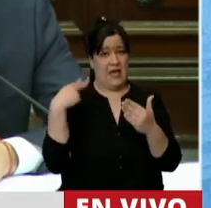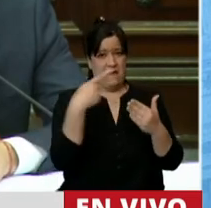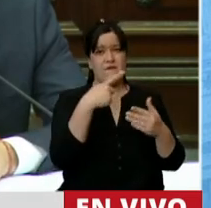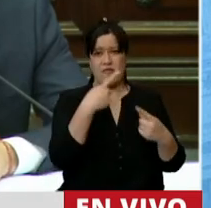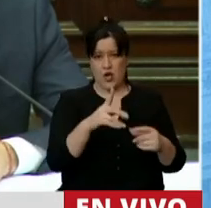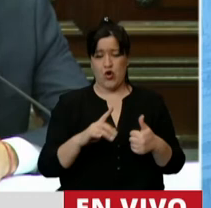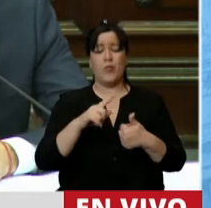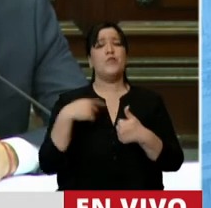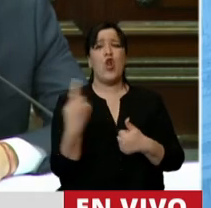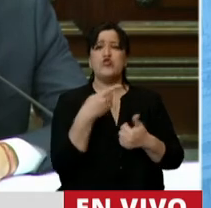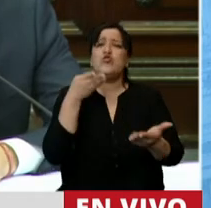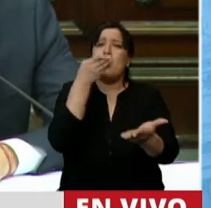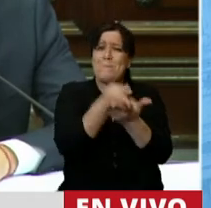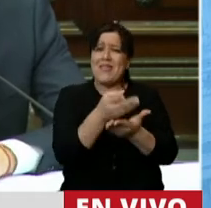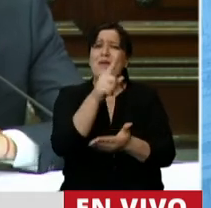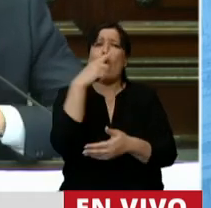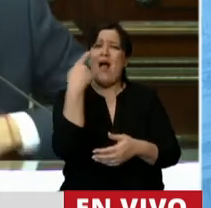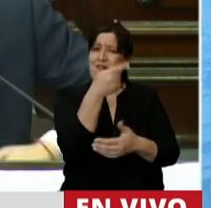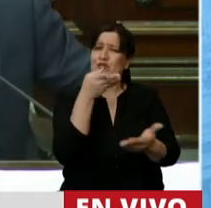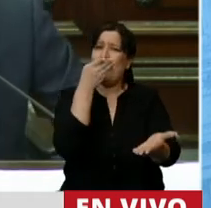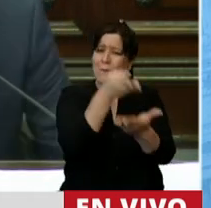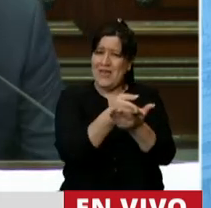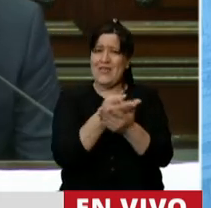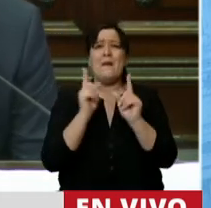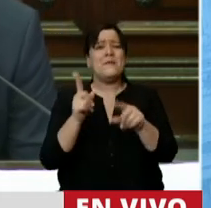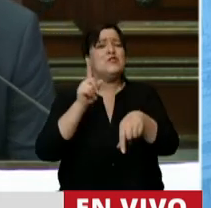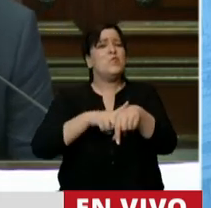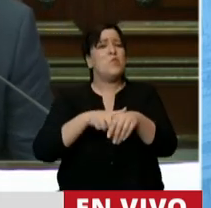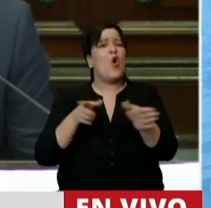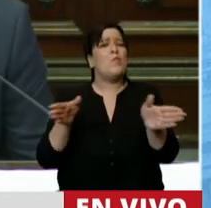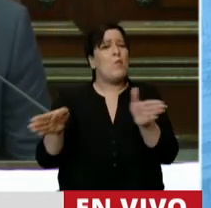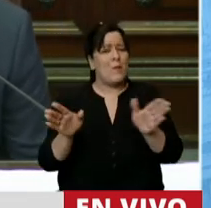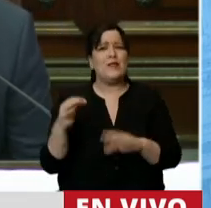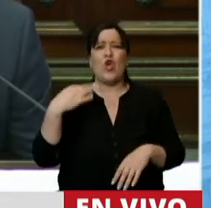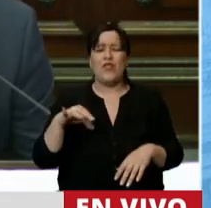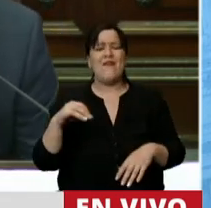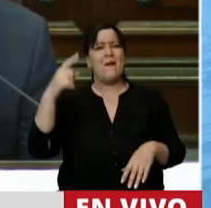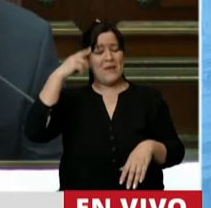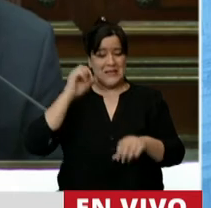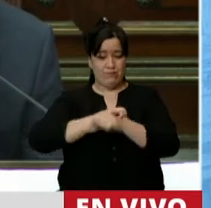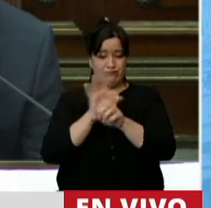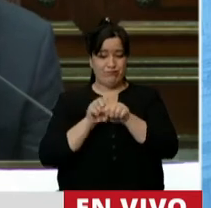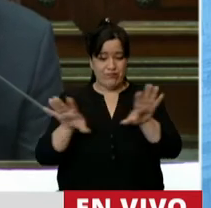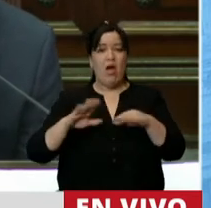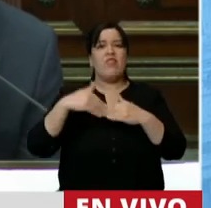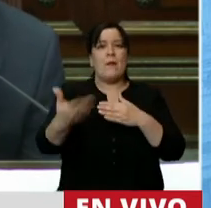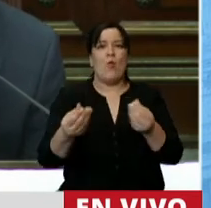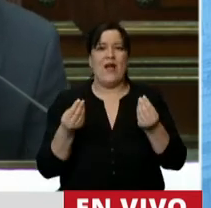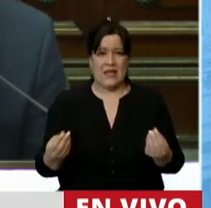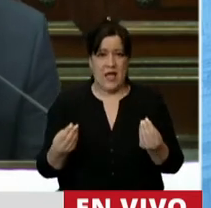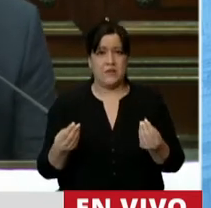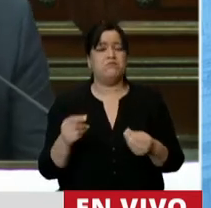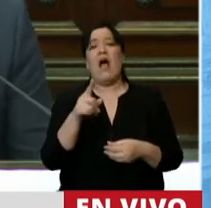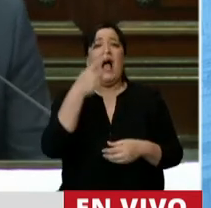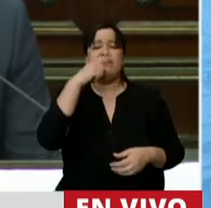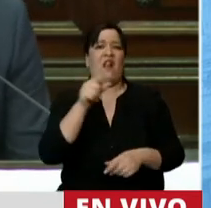Nosotros le pedimos al presidente que en forma simultánea convocara a pensar la post-pandemia. Con su derecho, no